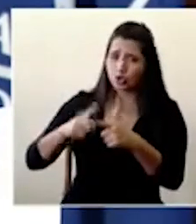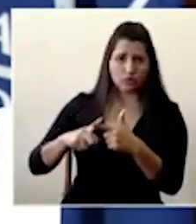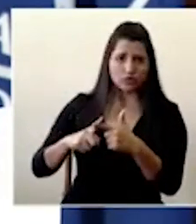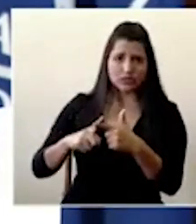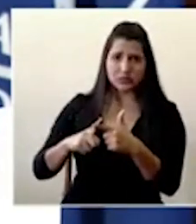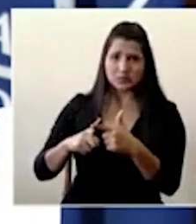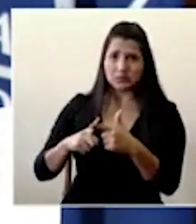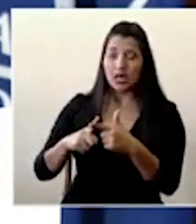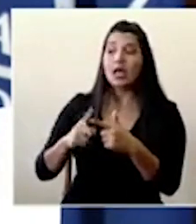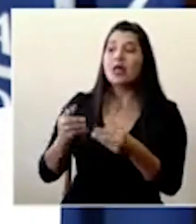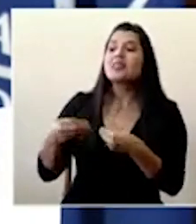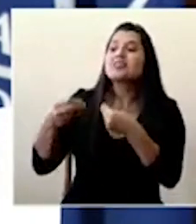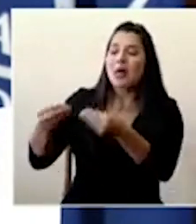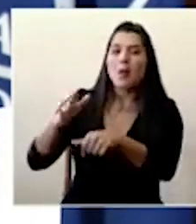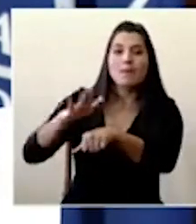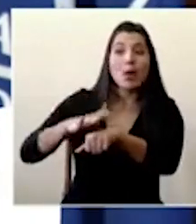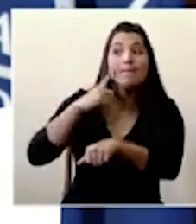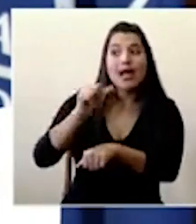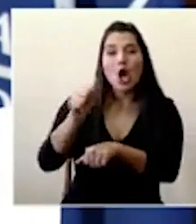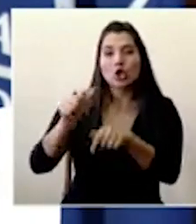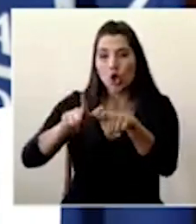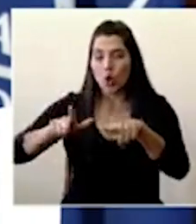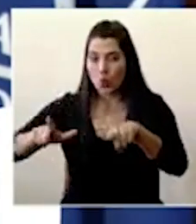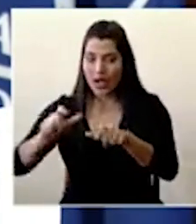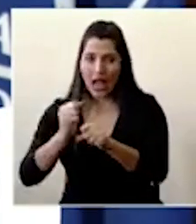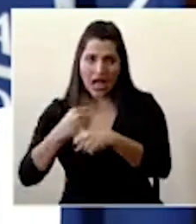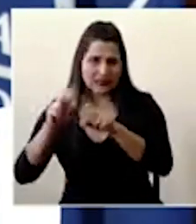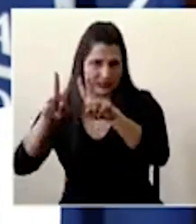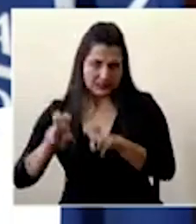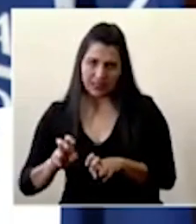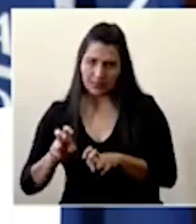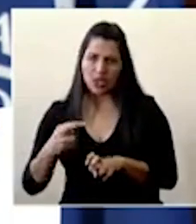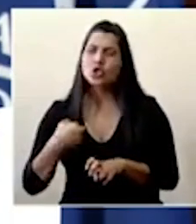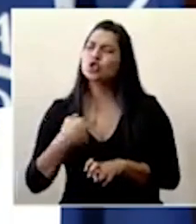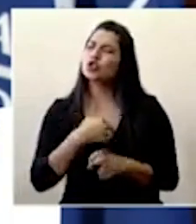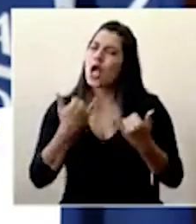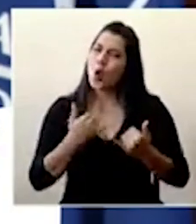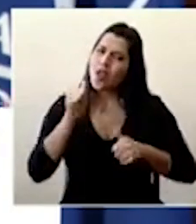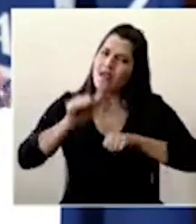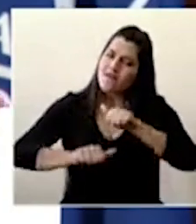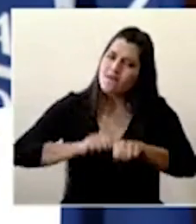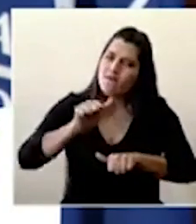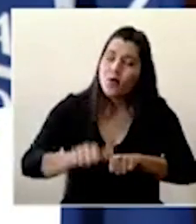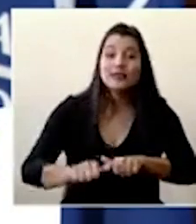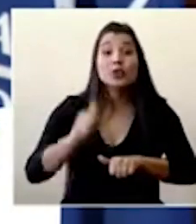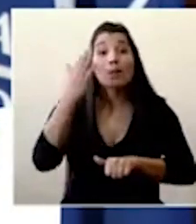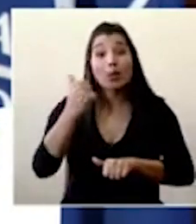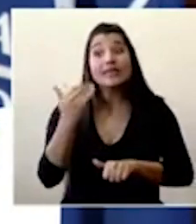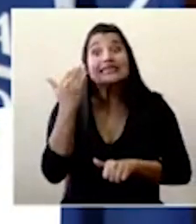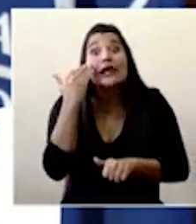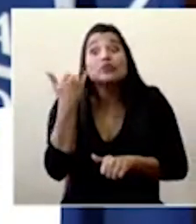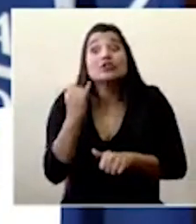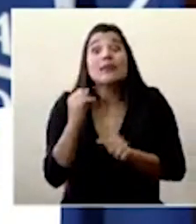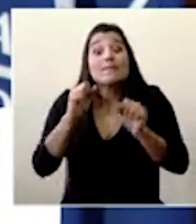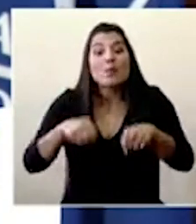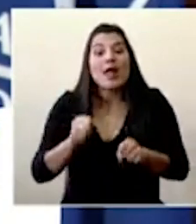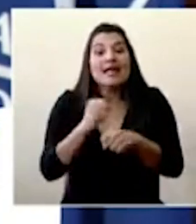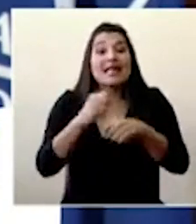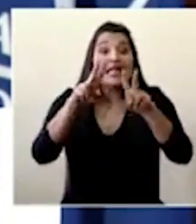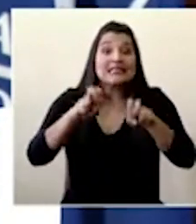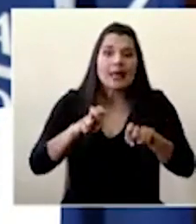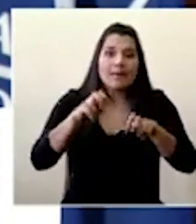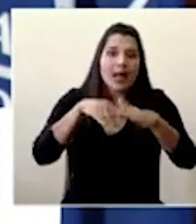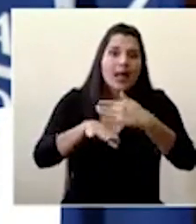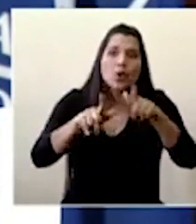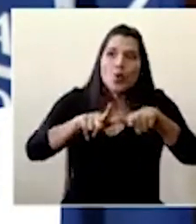de por sí estamos haciendo el esfuerzo como país porque sabemos que tener la prueba lo más también desconcentrada posible se hace sumamente